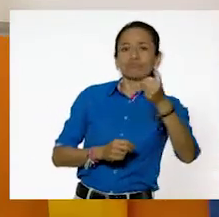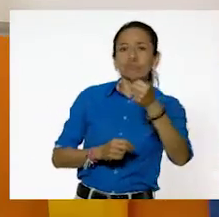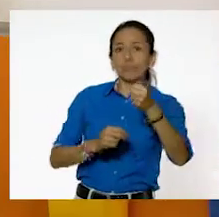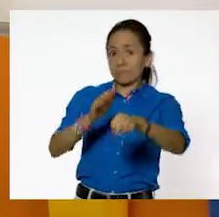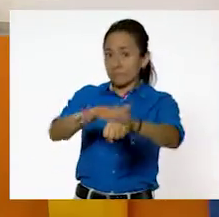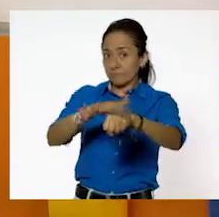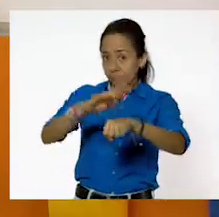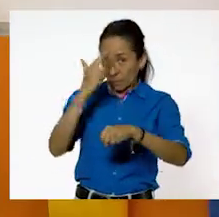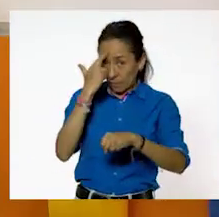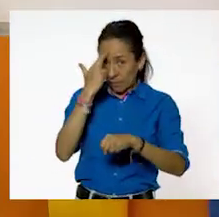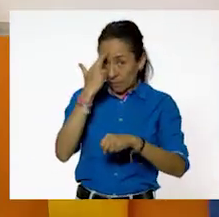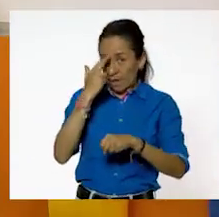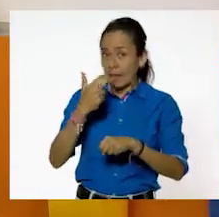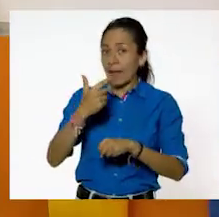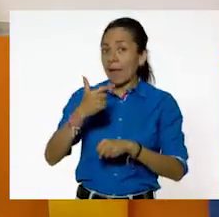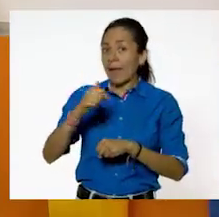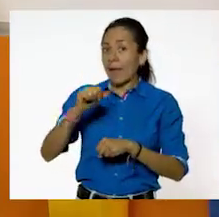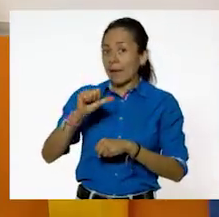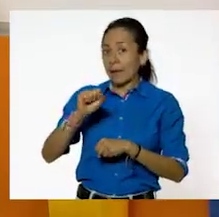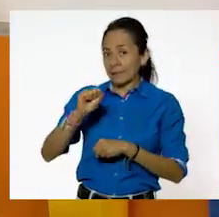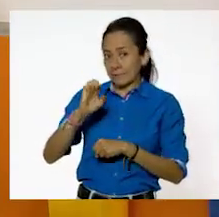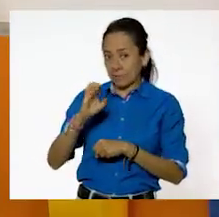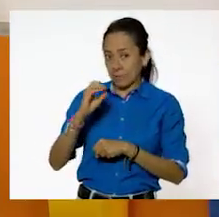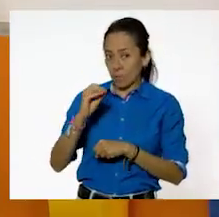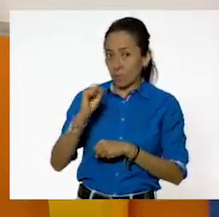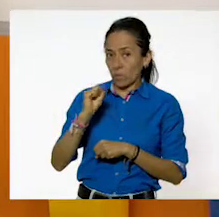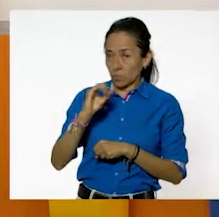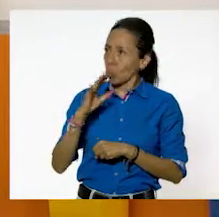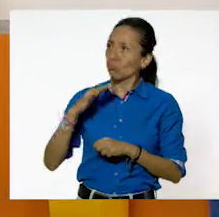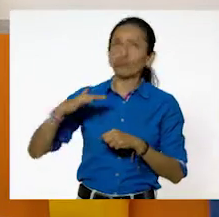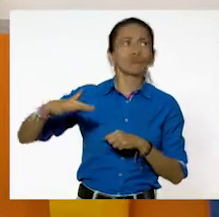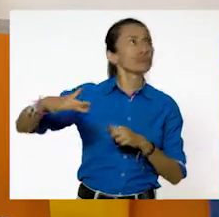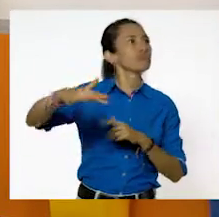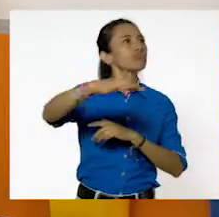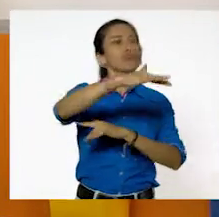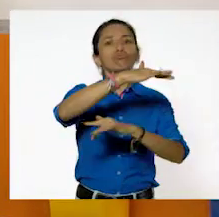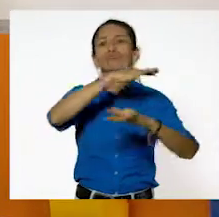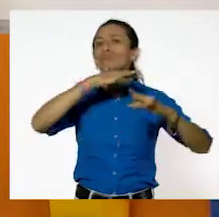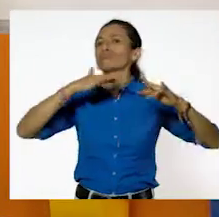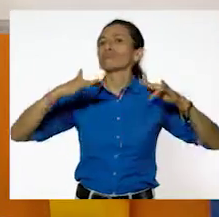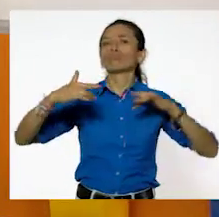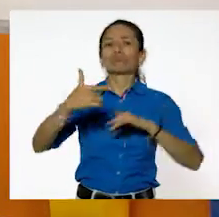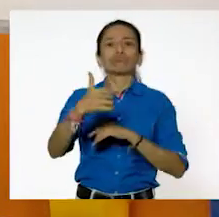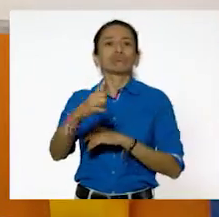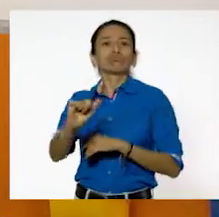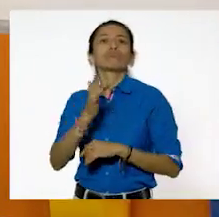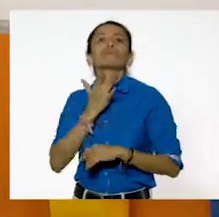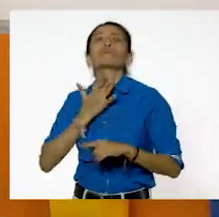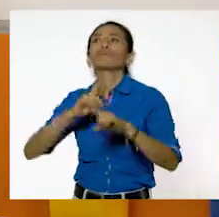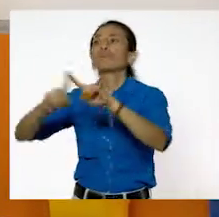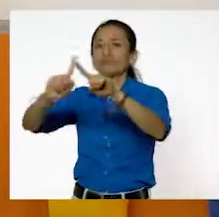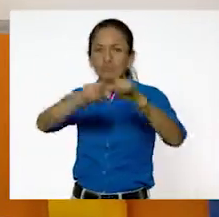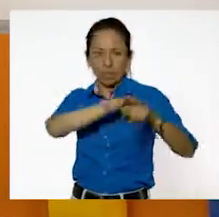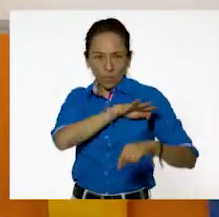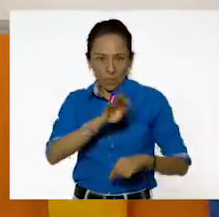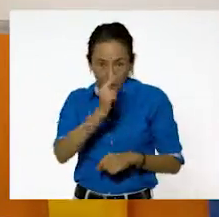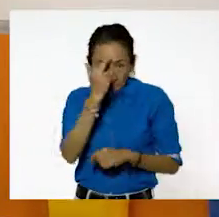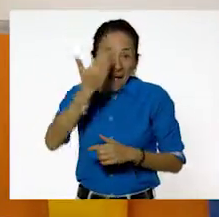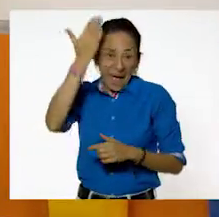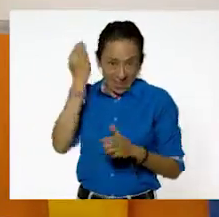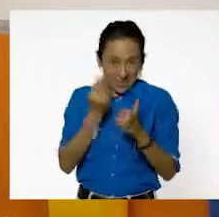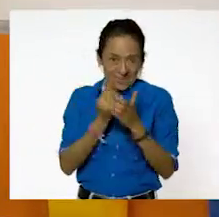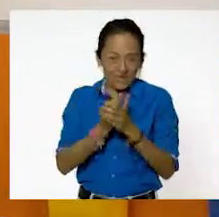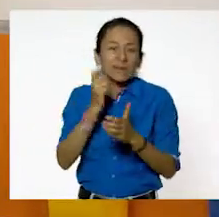gaseoso se distribuye por todos lados. Y lo vimos, por ejemplo, en alguna de las clases con las actividades donde teníamos un auto que estaba